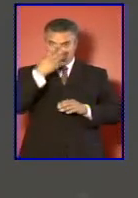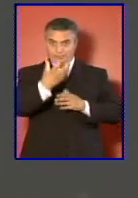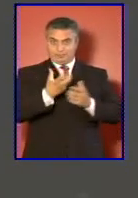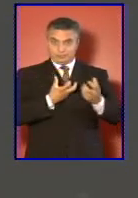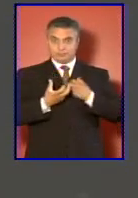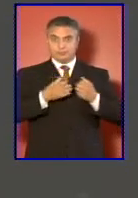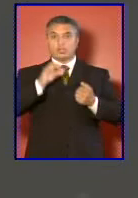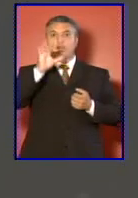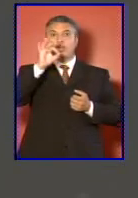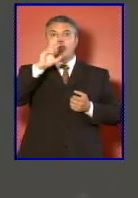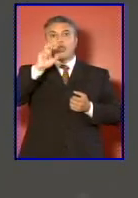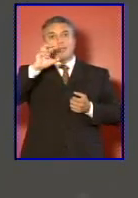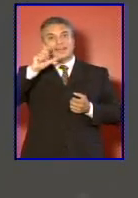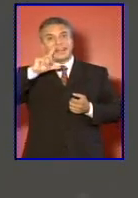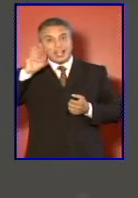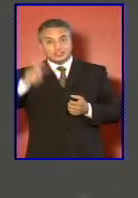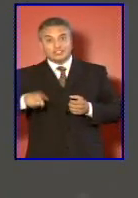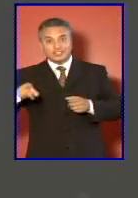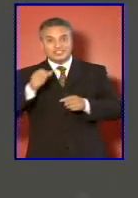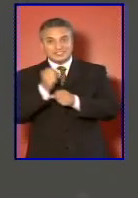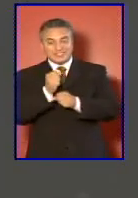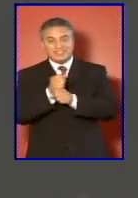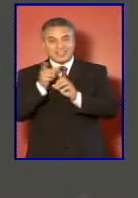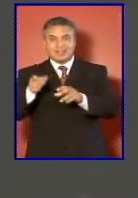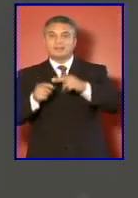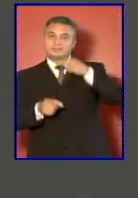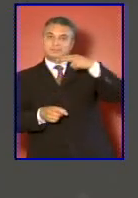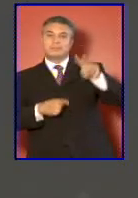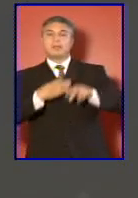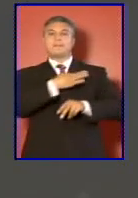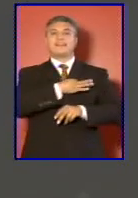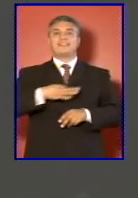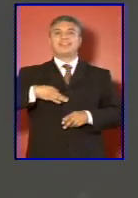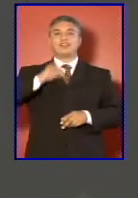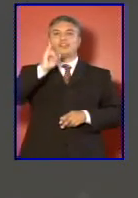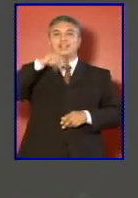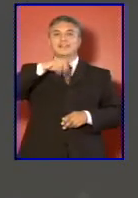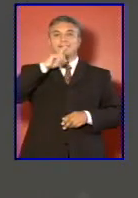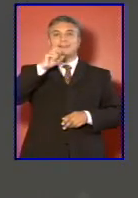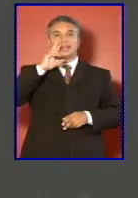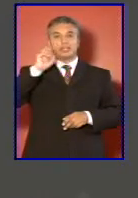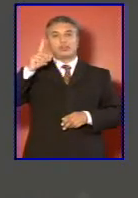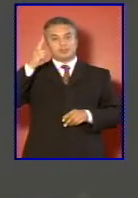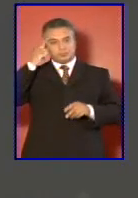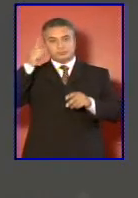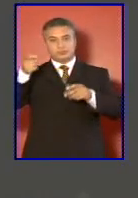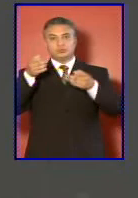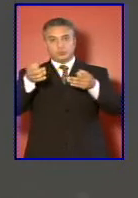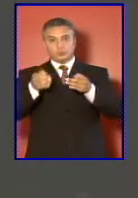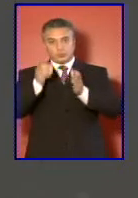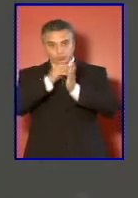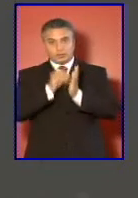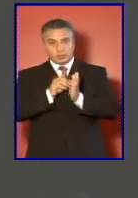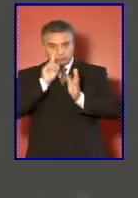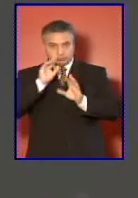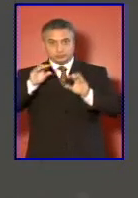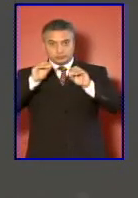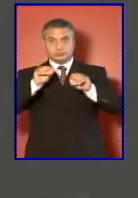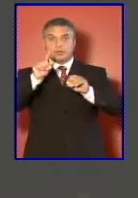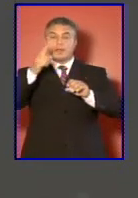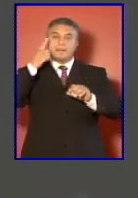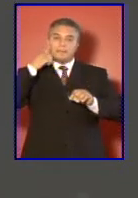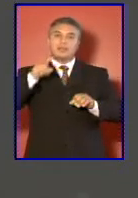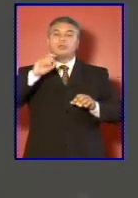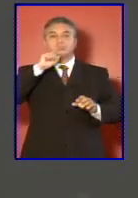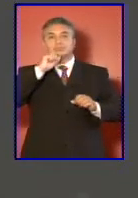operacionalmente corresponden al ministerio del interior que me imagino sus cuentas están incluidas allí pero con